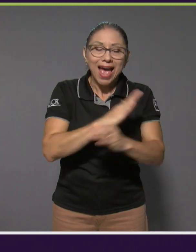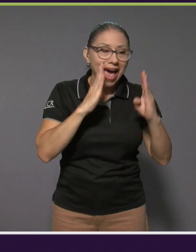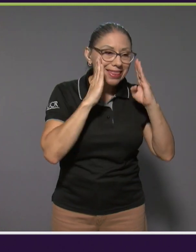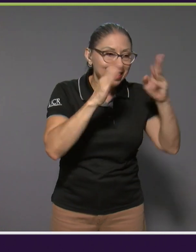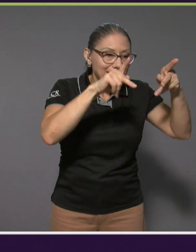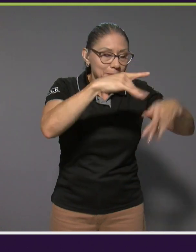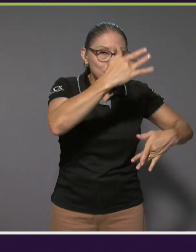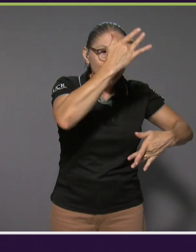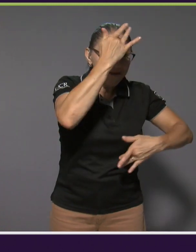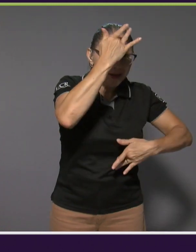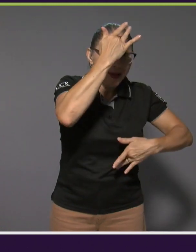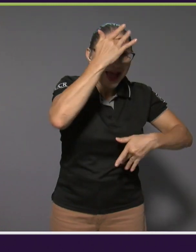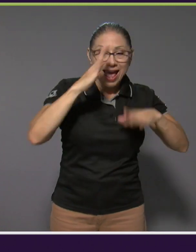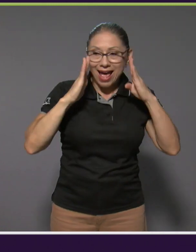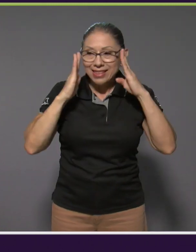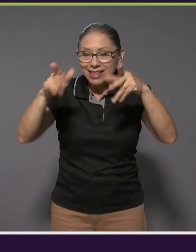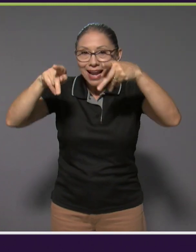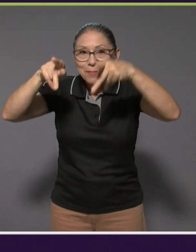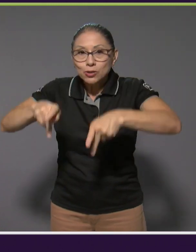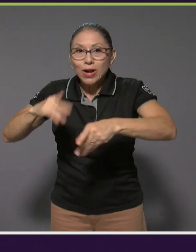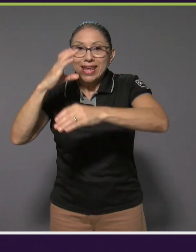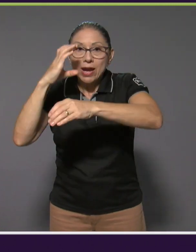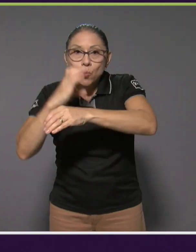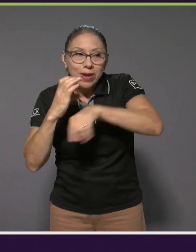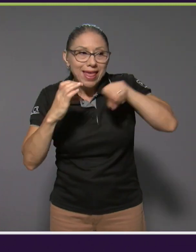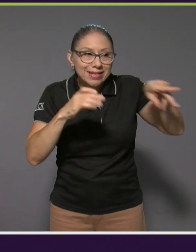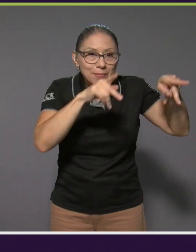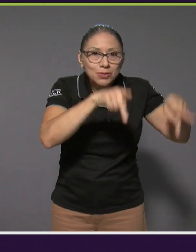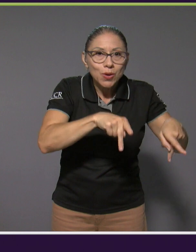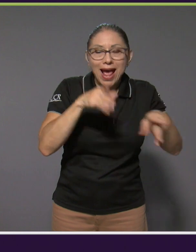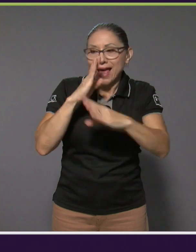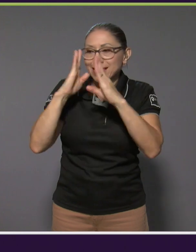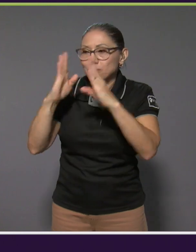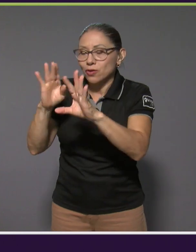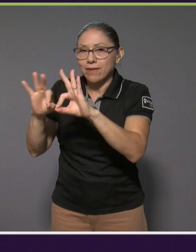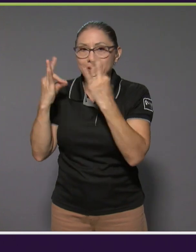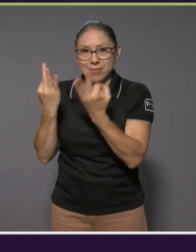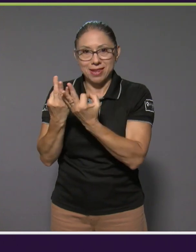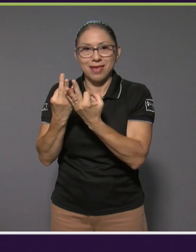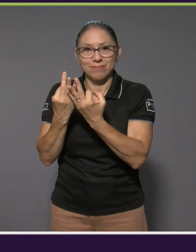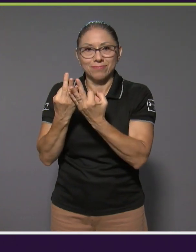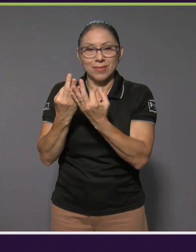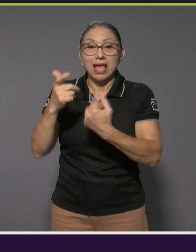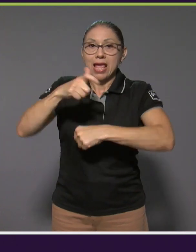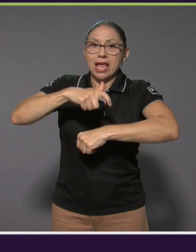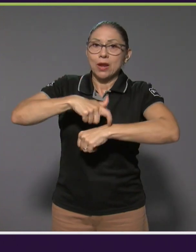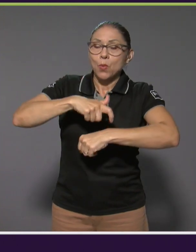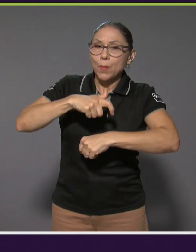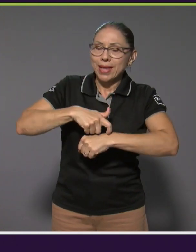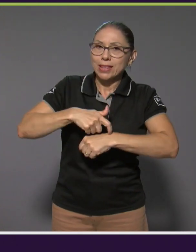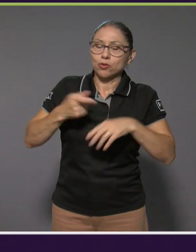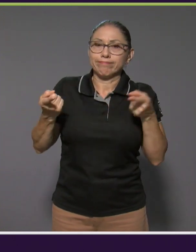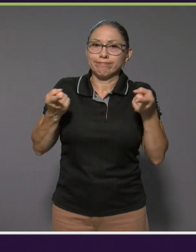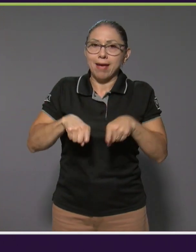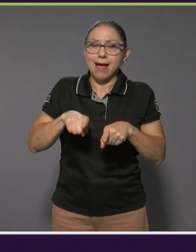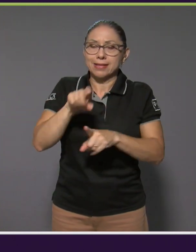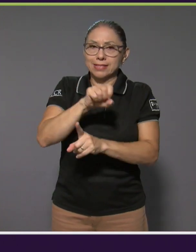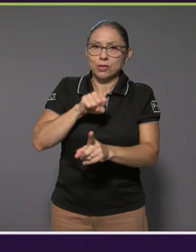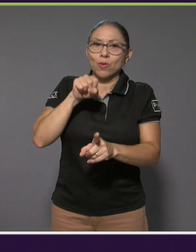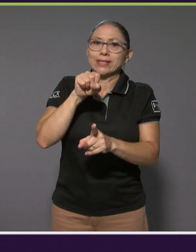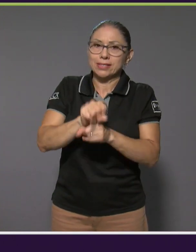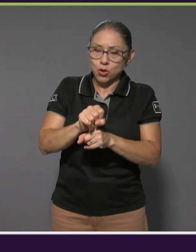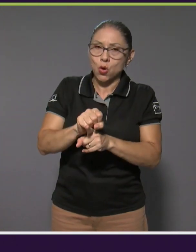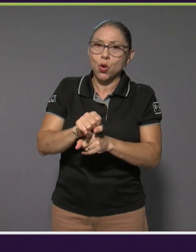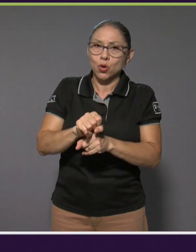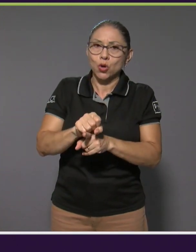su familia. En el momento de que sucede una situación donde la salud